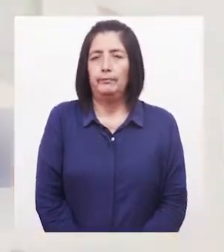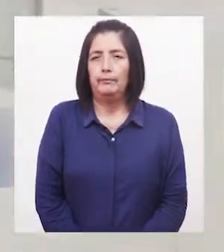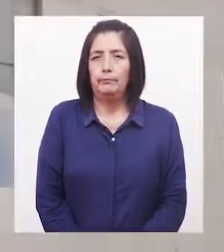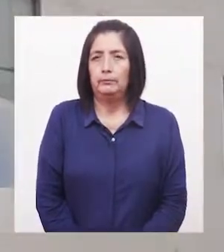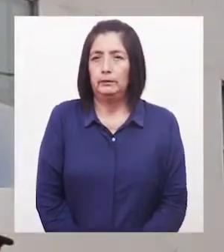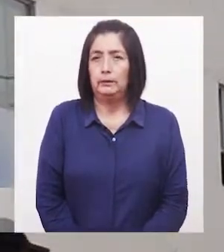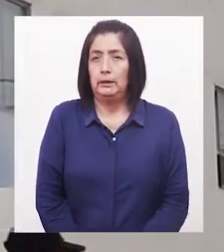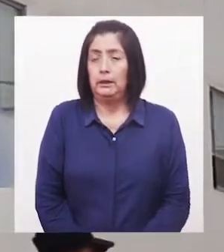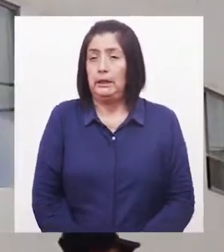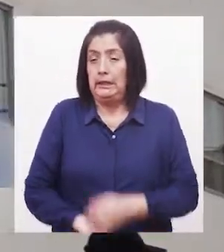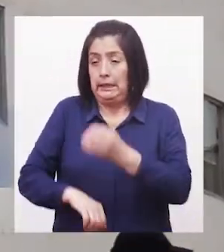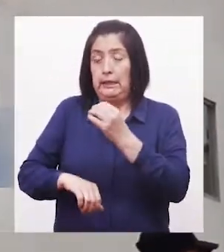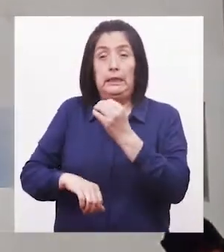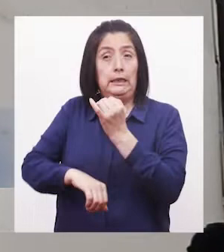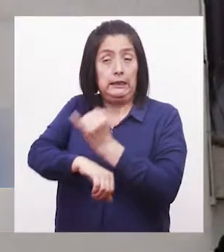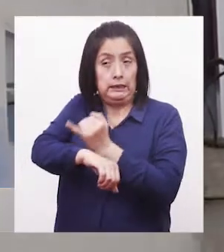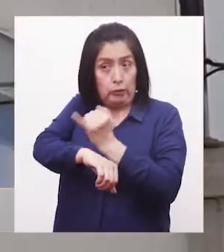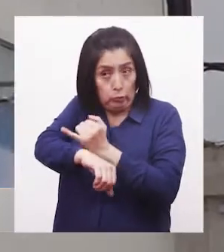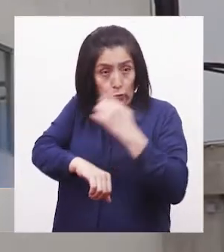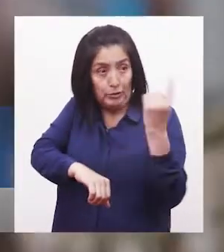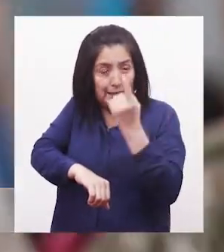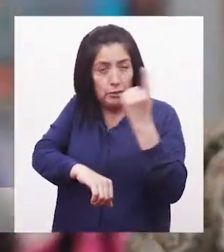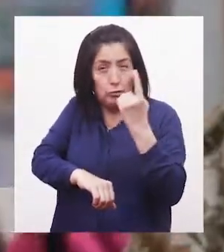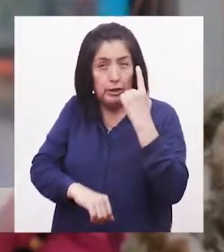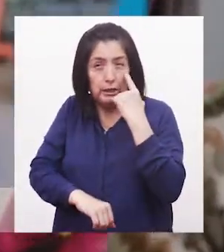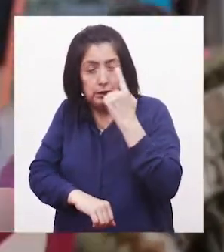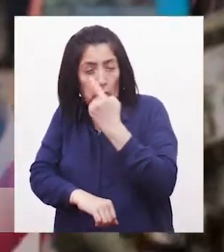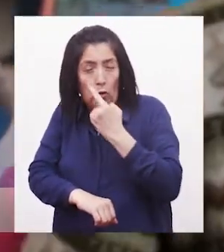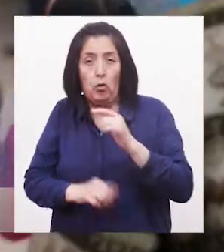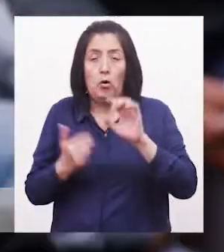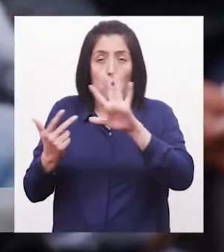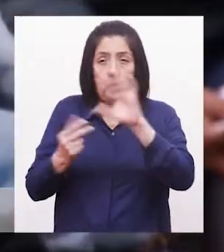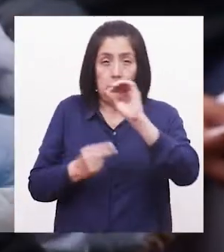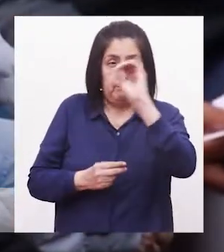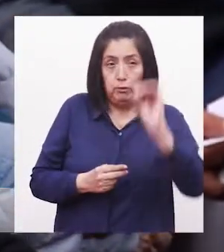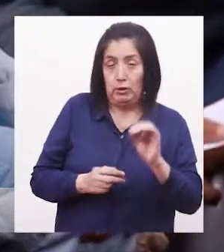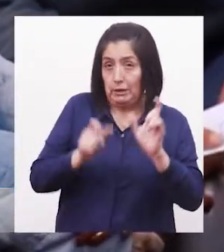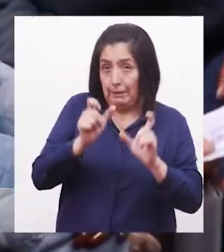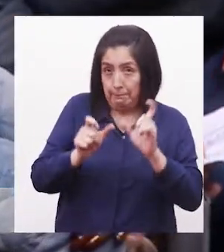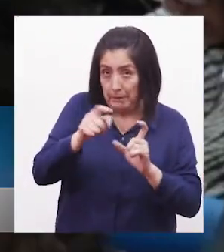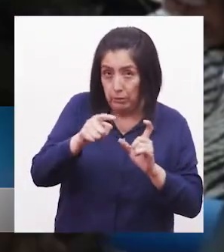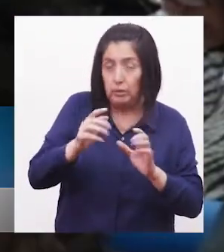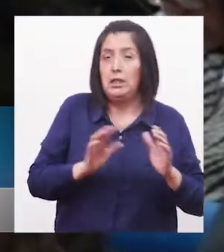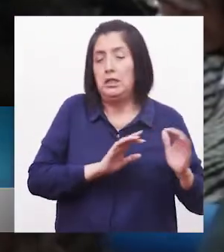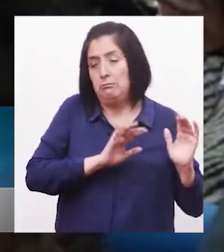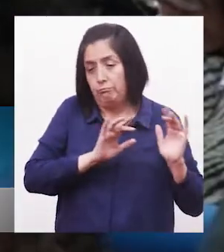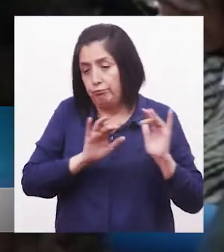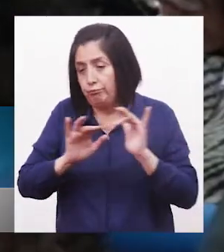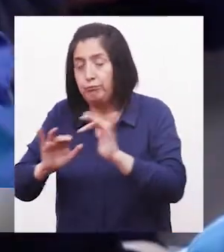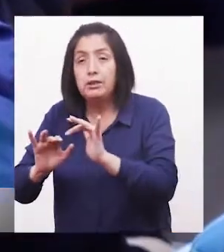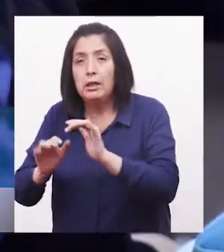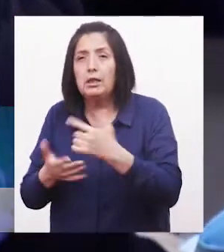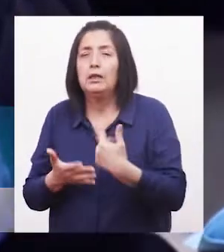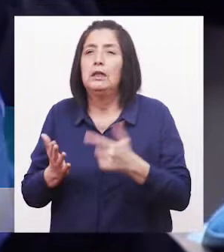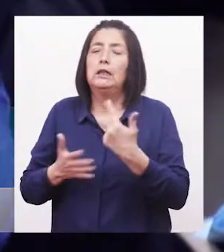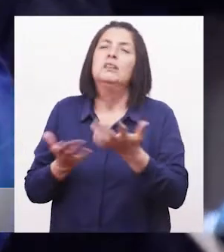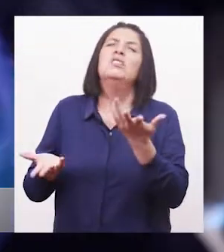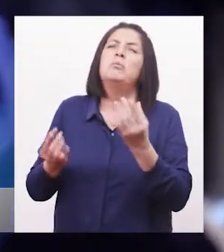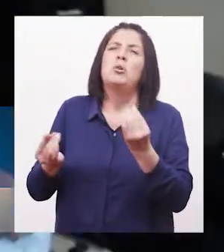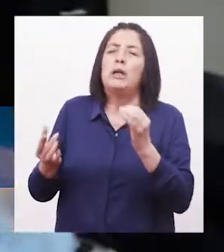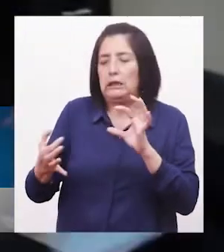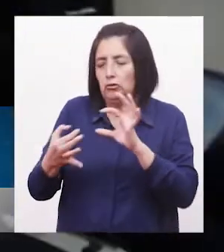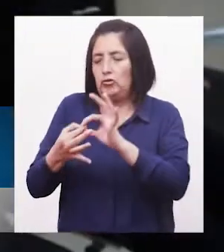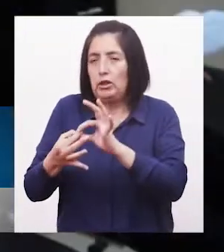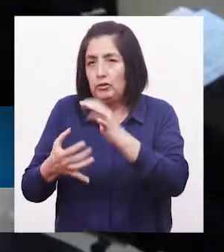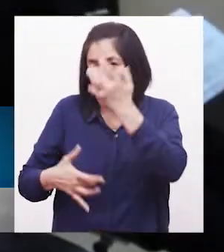En el Instituto Nacional de Ophthalmología El 80% de los pacientes llegan al servicio de retina con males asociados a la